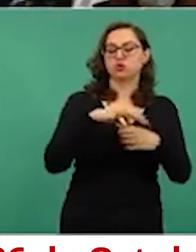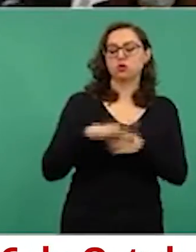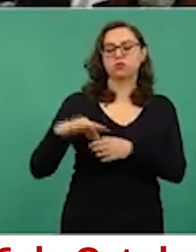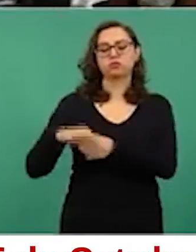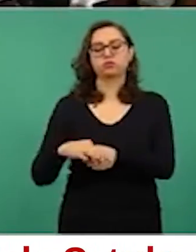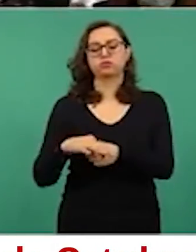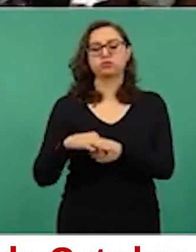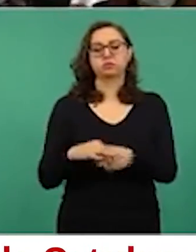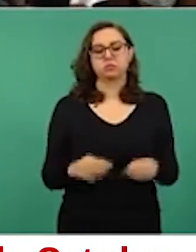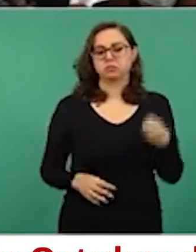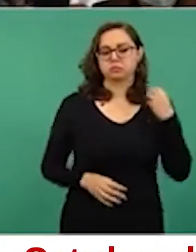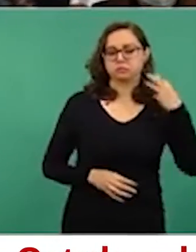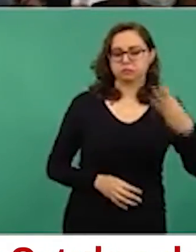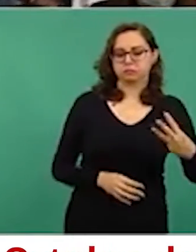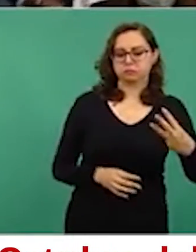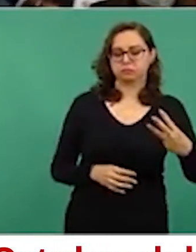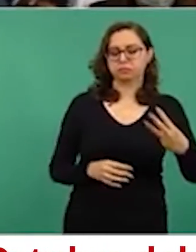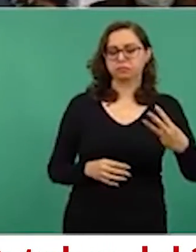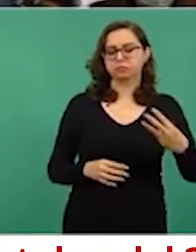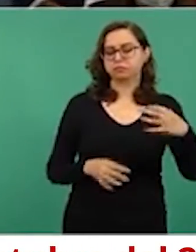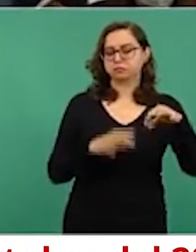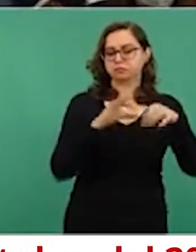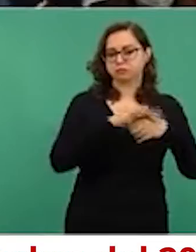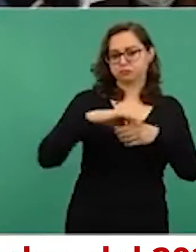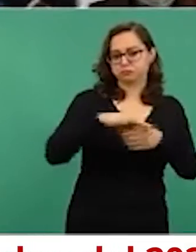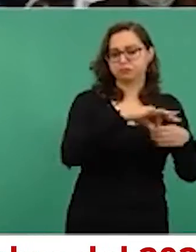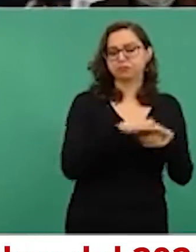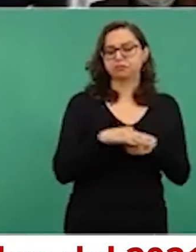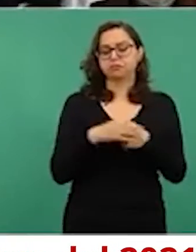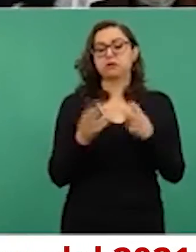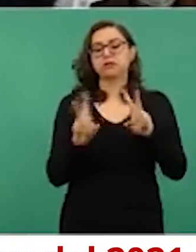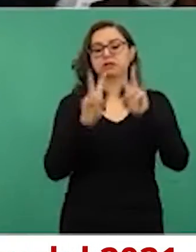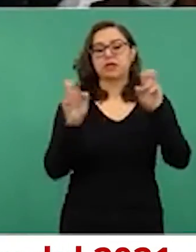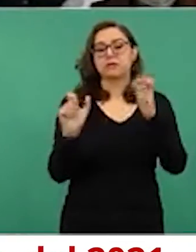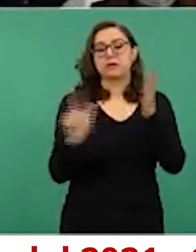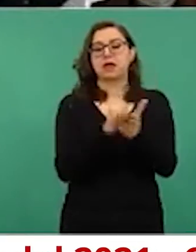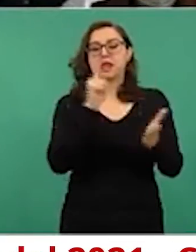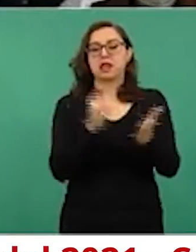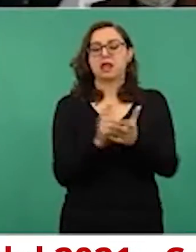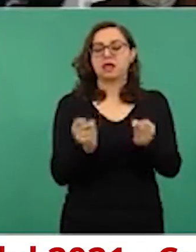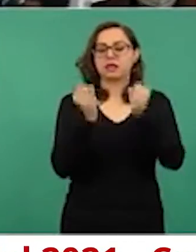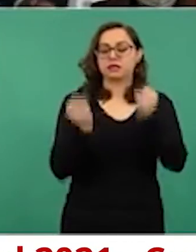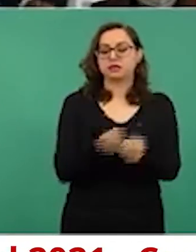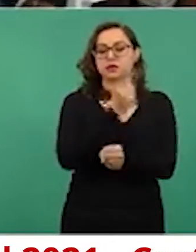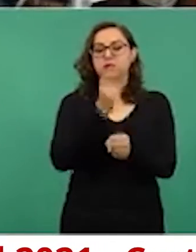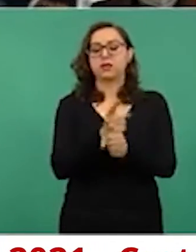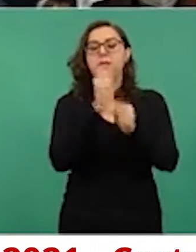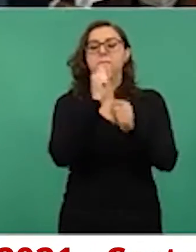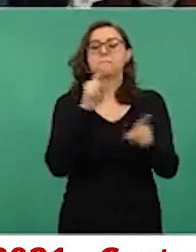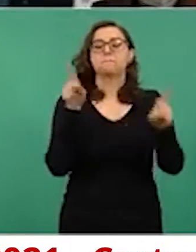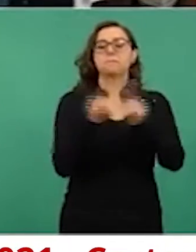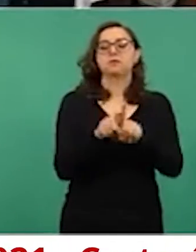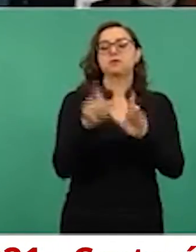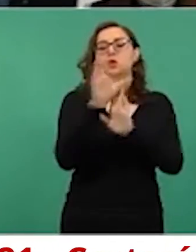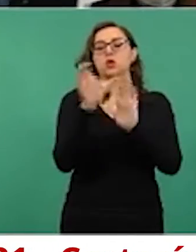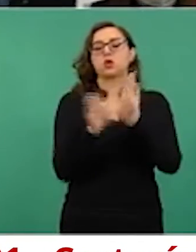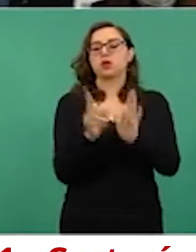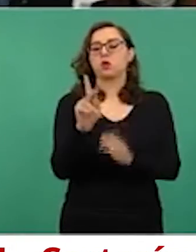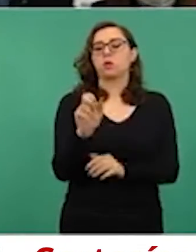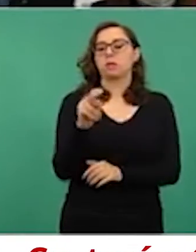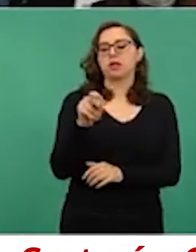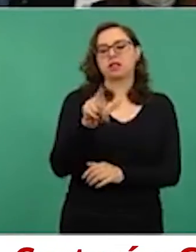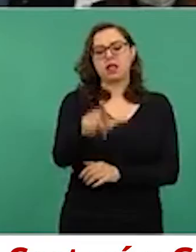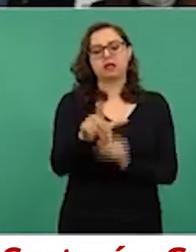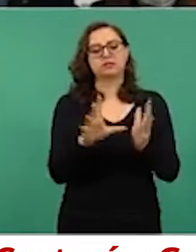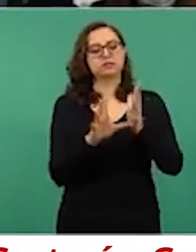algunos artículos de la Ley de Seguridad Nacional y del Código Nacional Nacional de Procedimientos Penales, básicamente